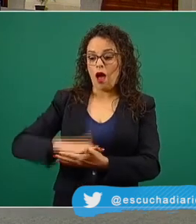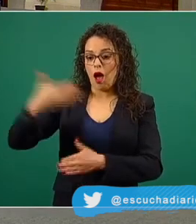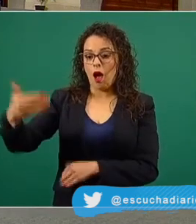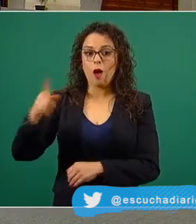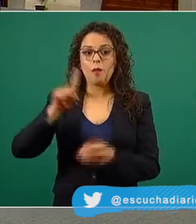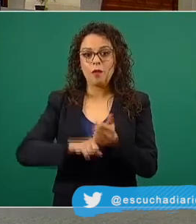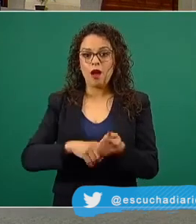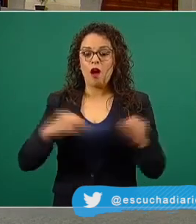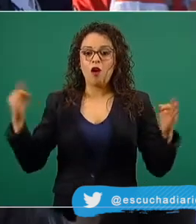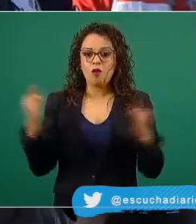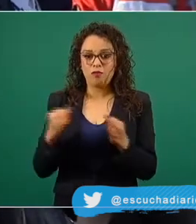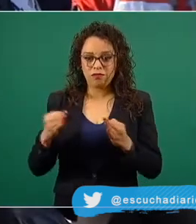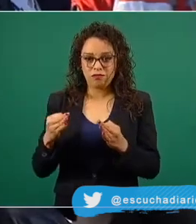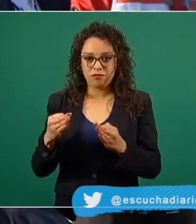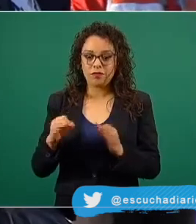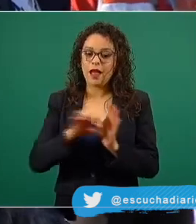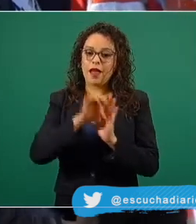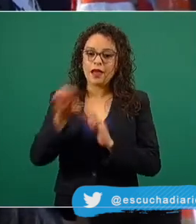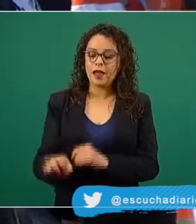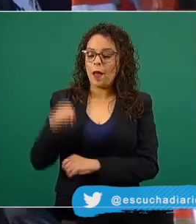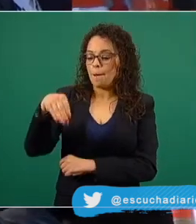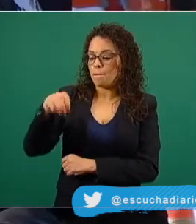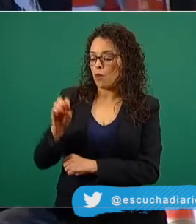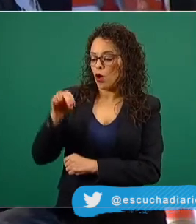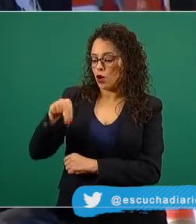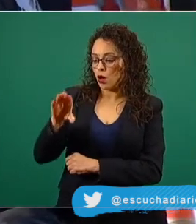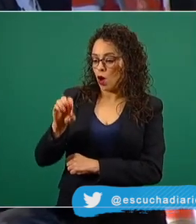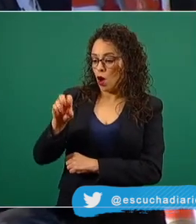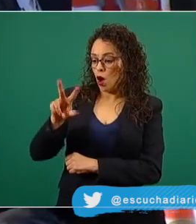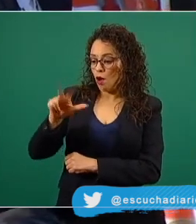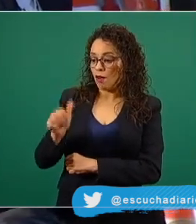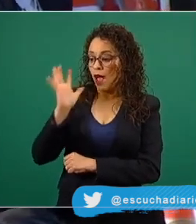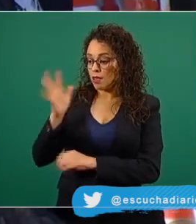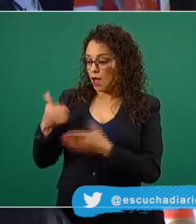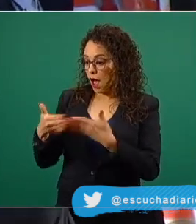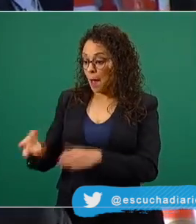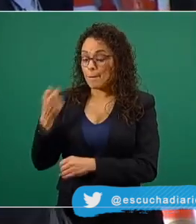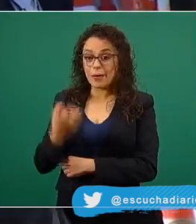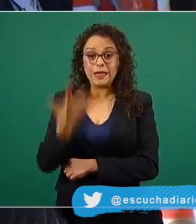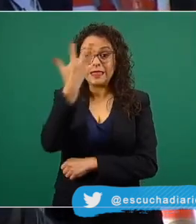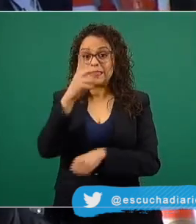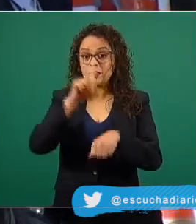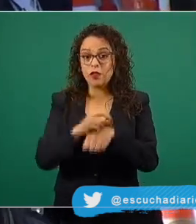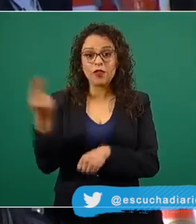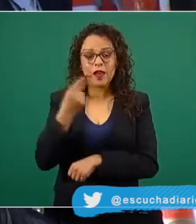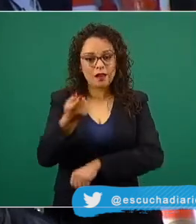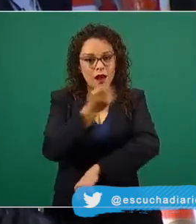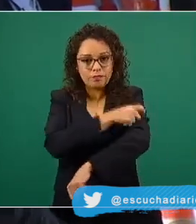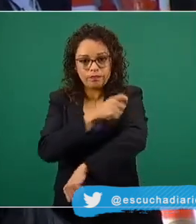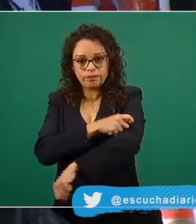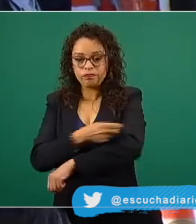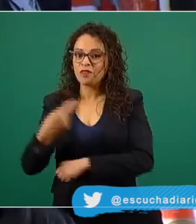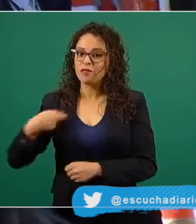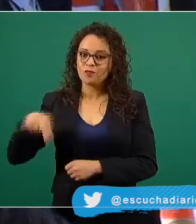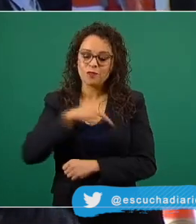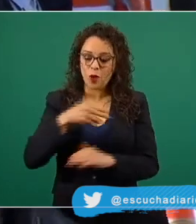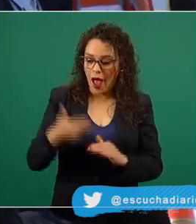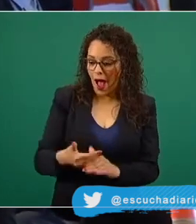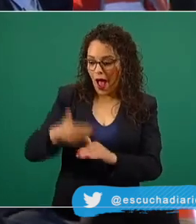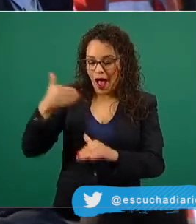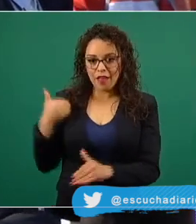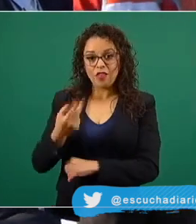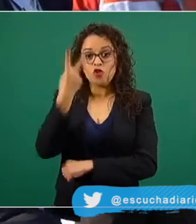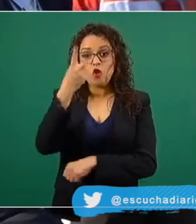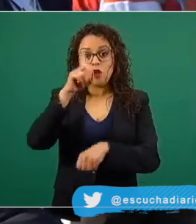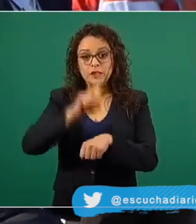En Monclova, como se abrió el refrigerador, teníamos cinco días para poner las vacunas y las pusimos en dos días, 500 y 500